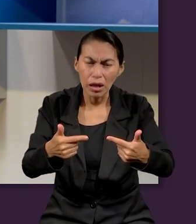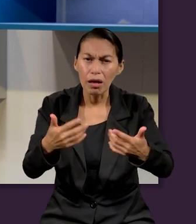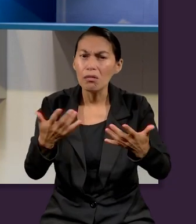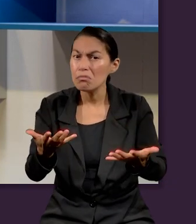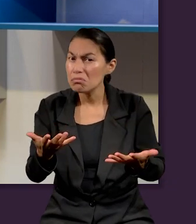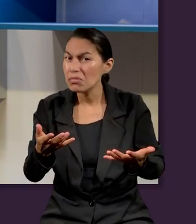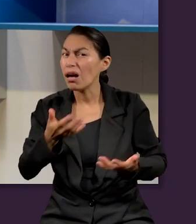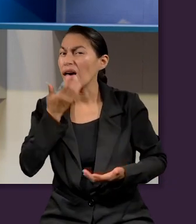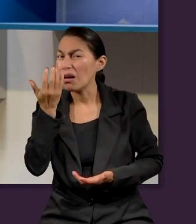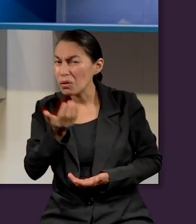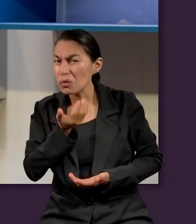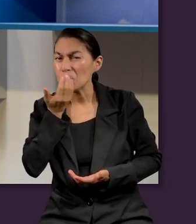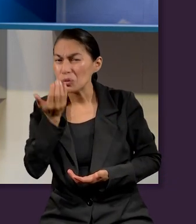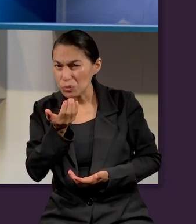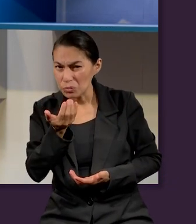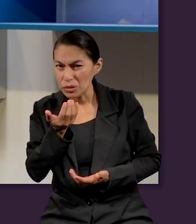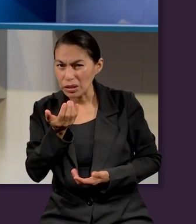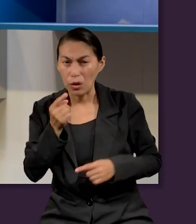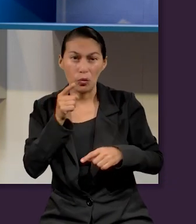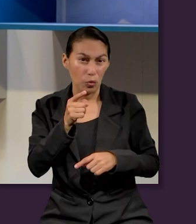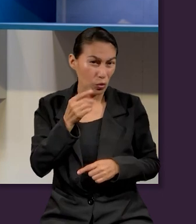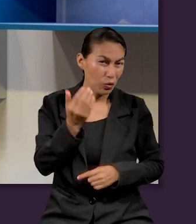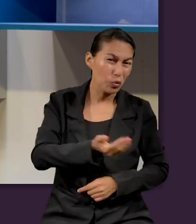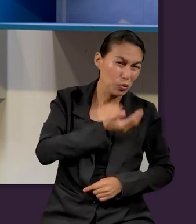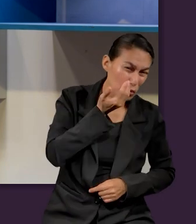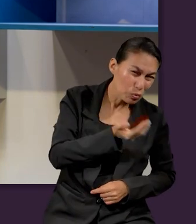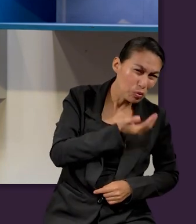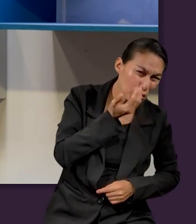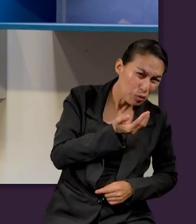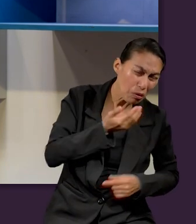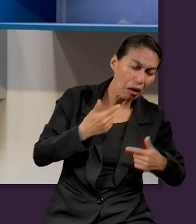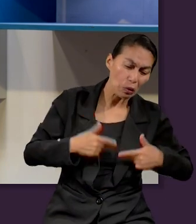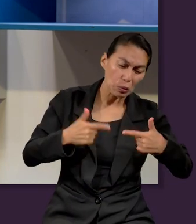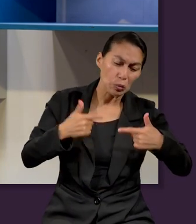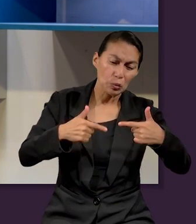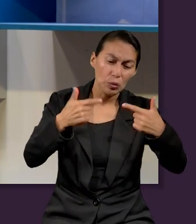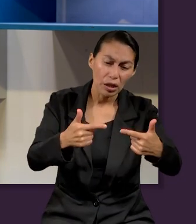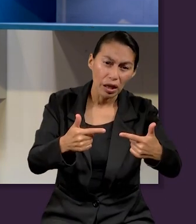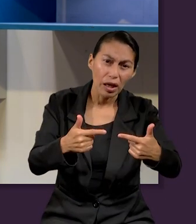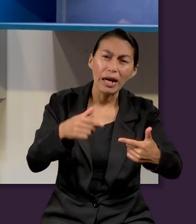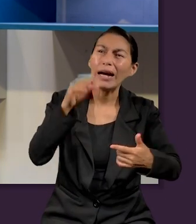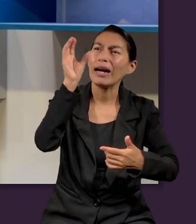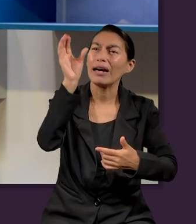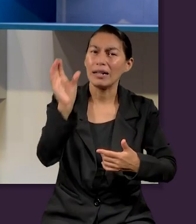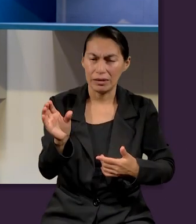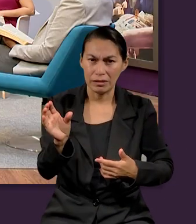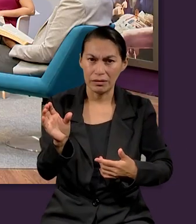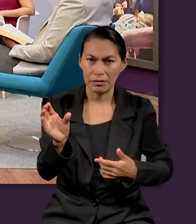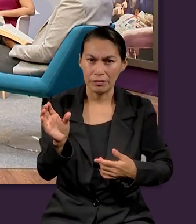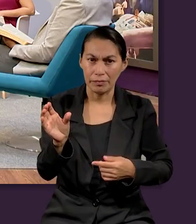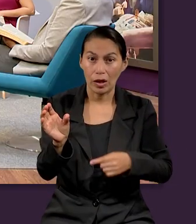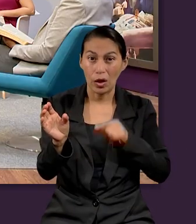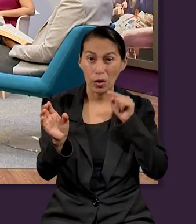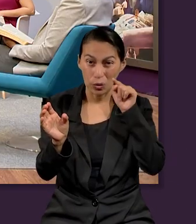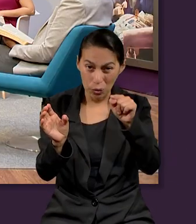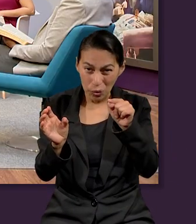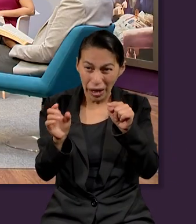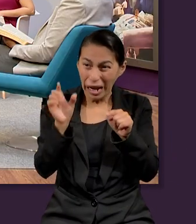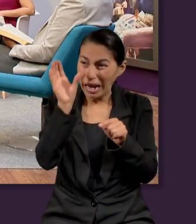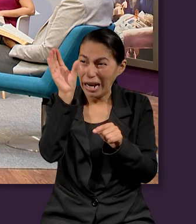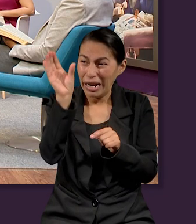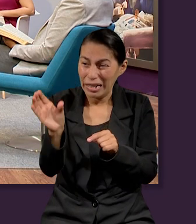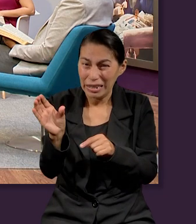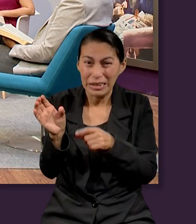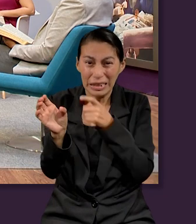acción, cosecharás un hábito. Siembras ese hábito, cosechas un carácter.